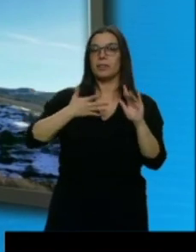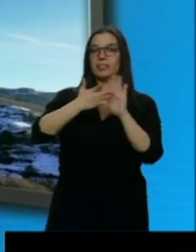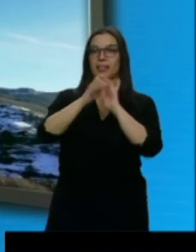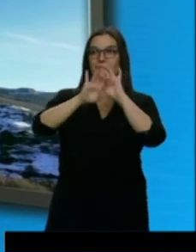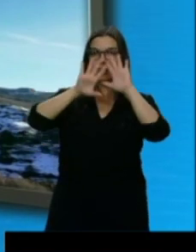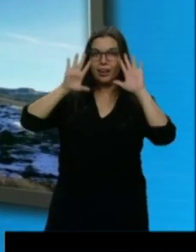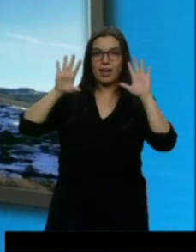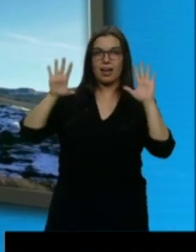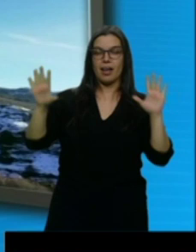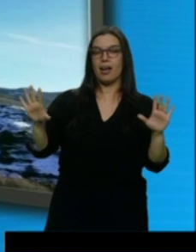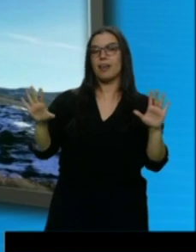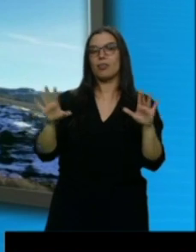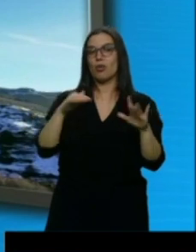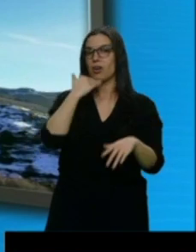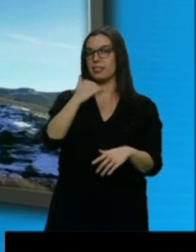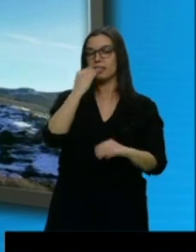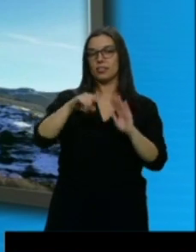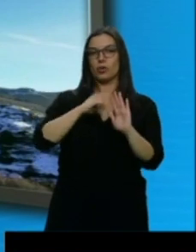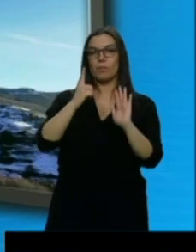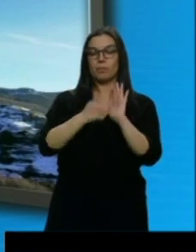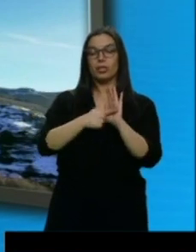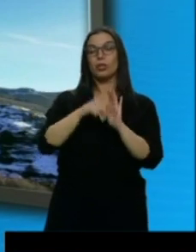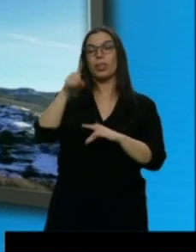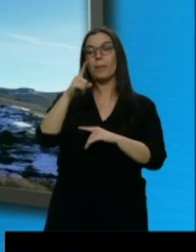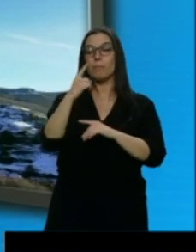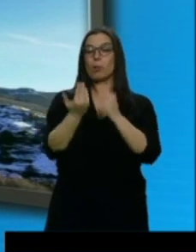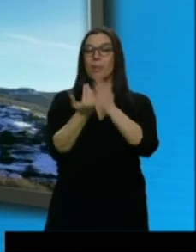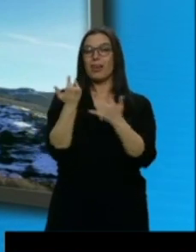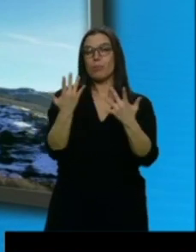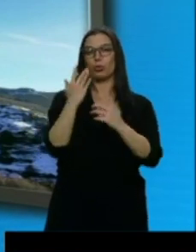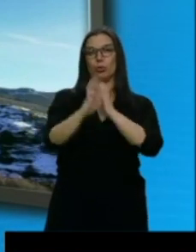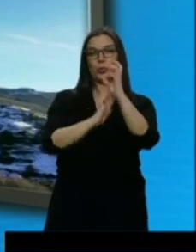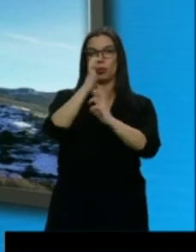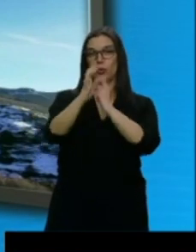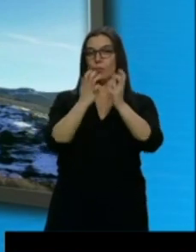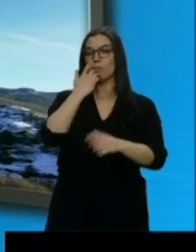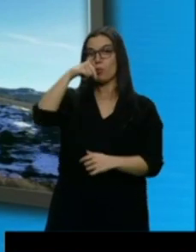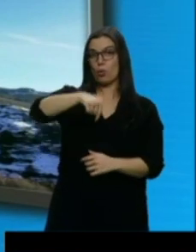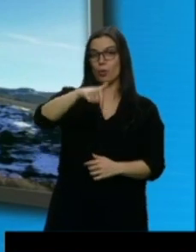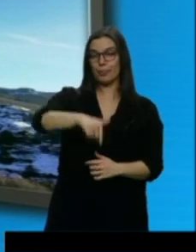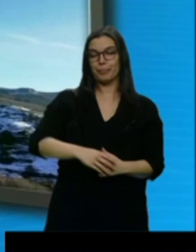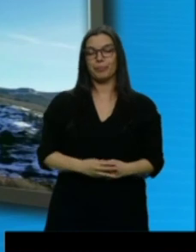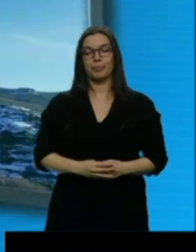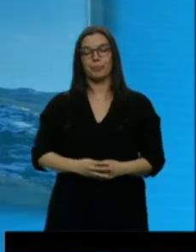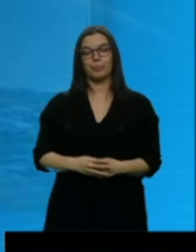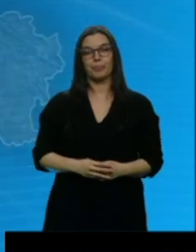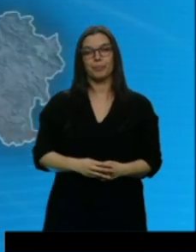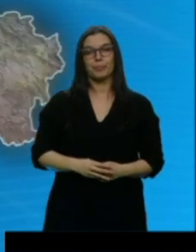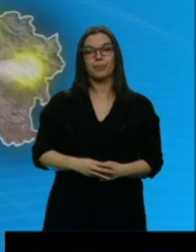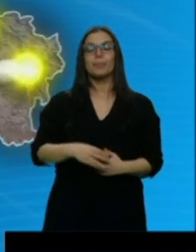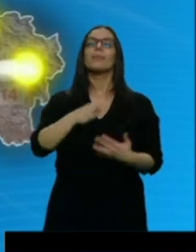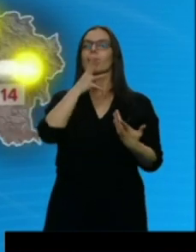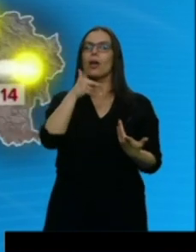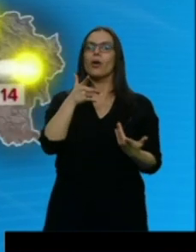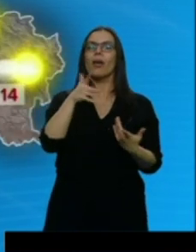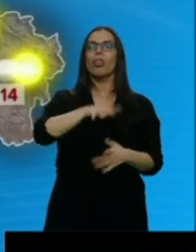despejados, pero también algunas brumas matinales como las que tenemos ahora mismo, que están afectando especialmente a muchas